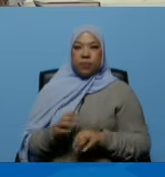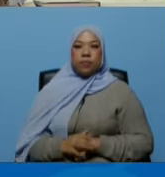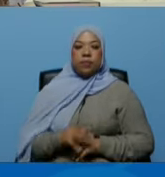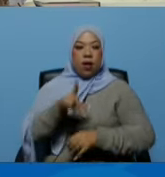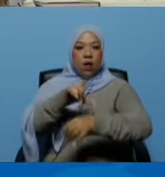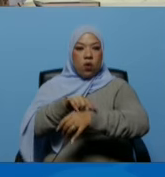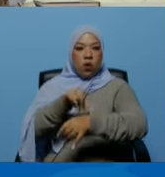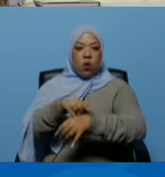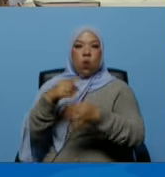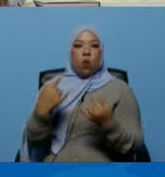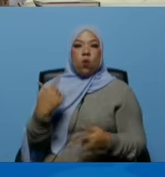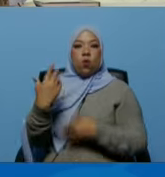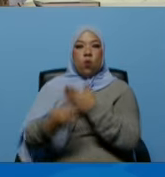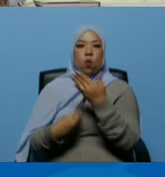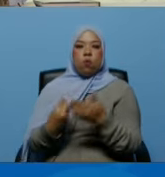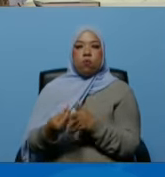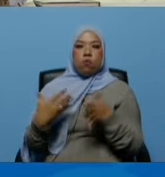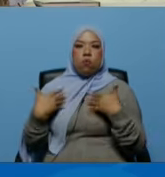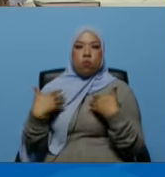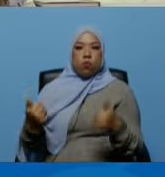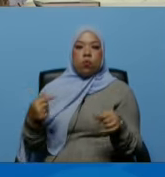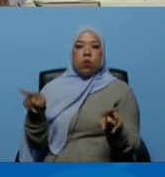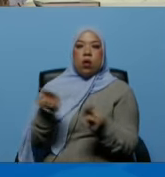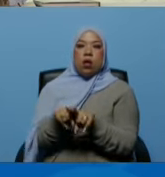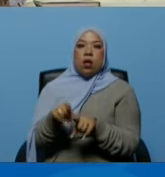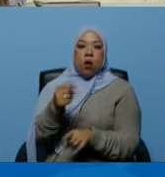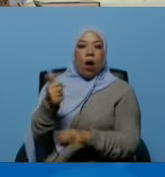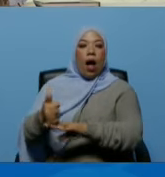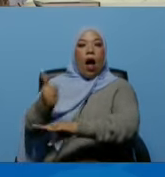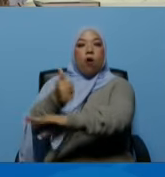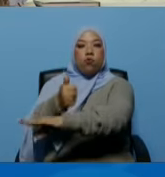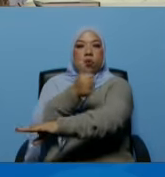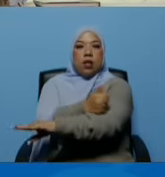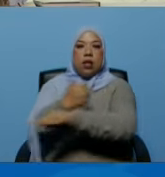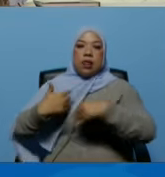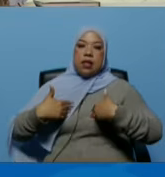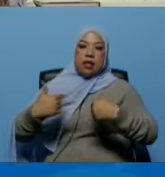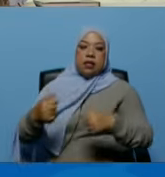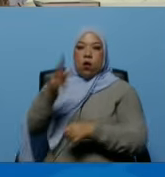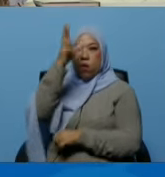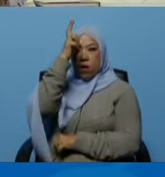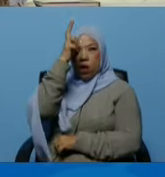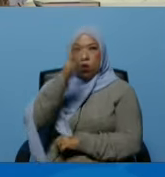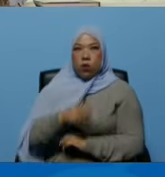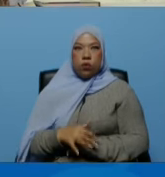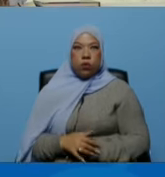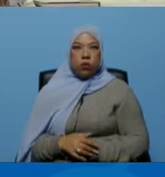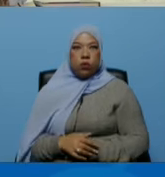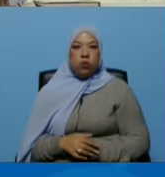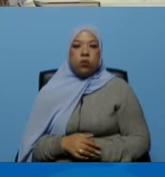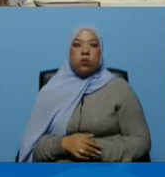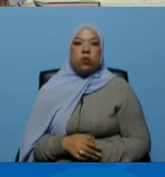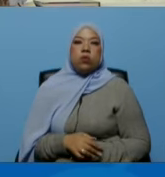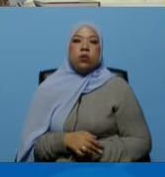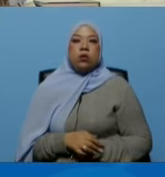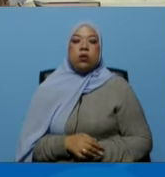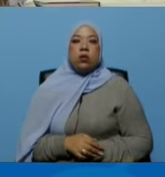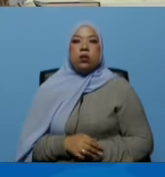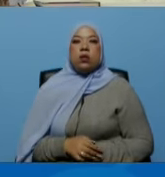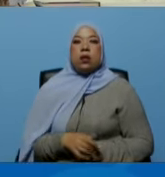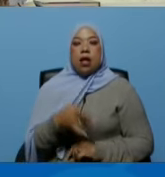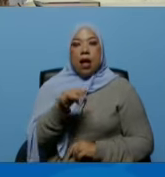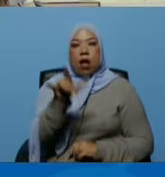doctor jian carlos sánchez autoridad única de salud de falcón la doctora maría gabriela